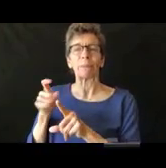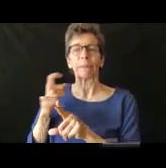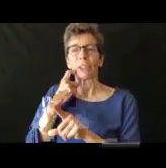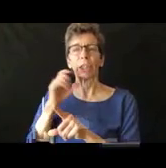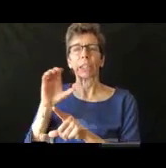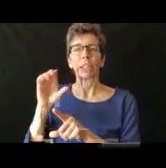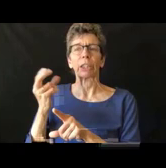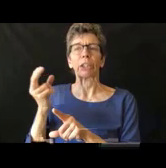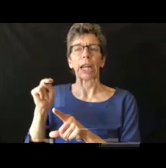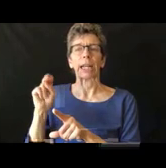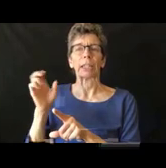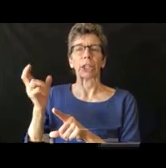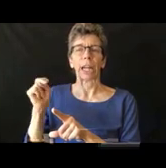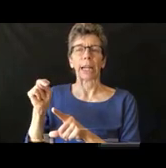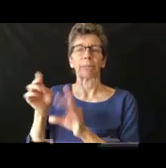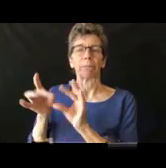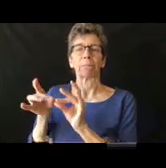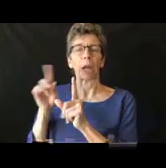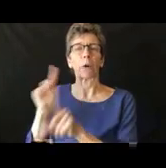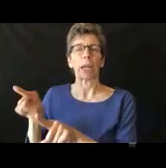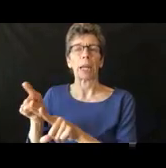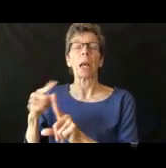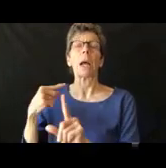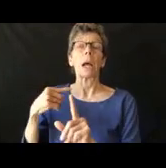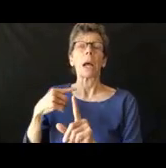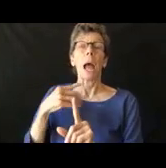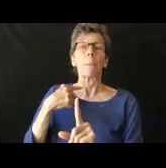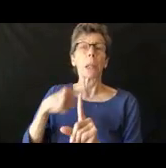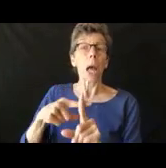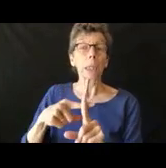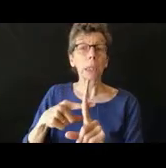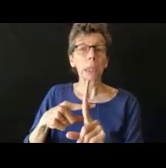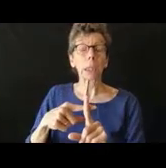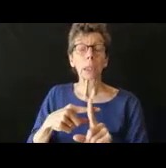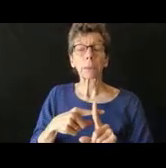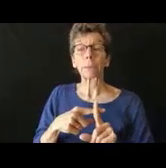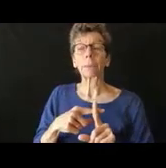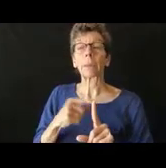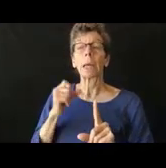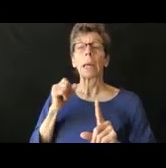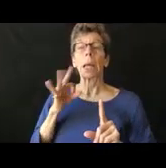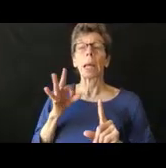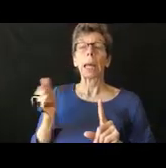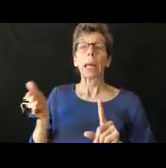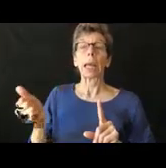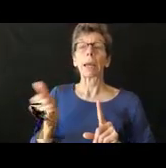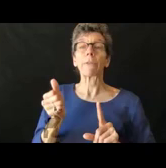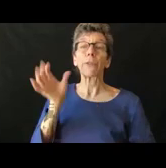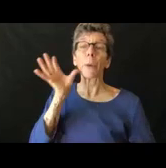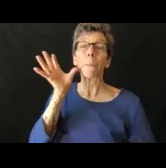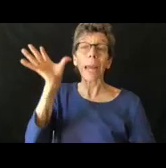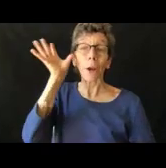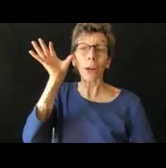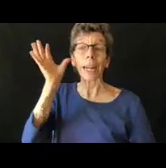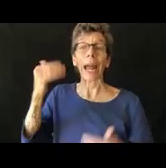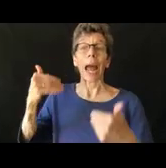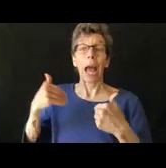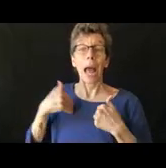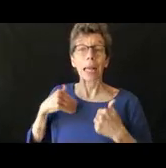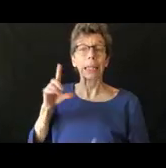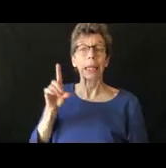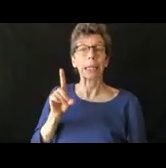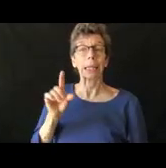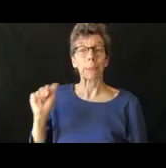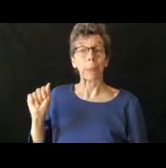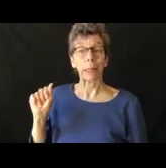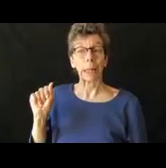de decir y la otra cosa que quiero añadir es que si si tienen una discapacidad y necesitan una como una